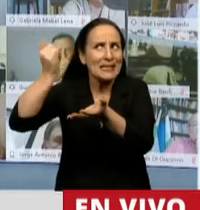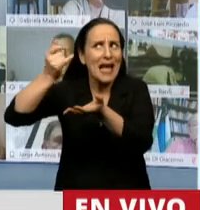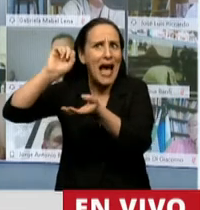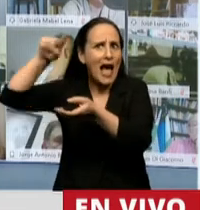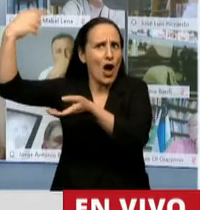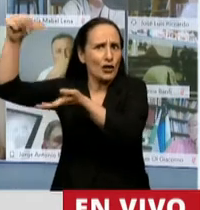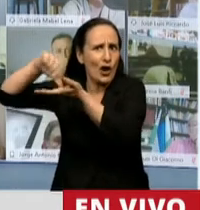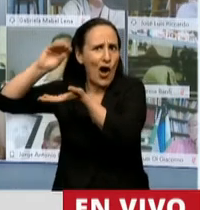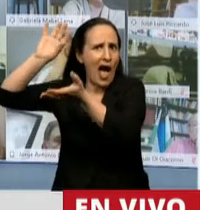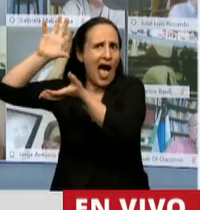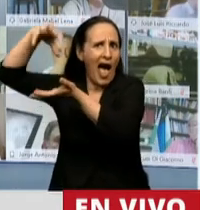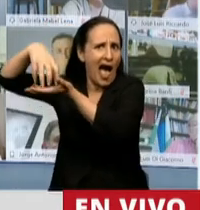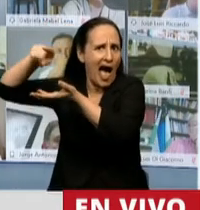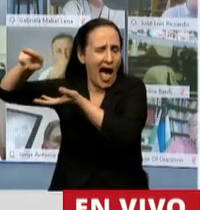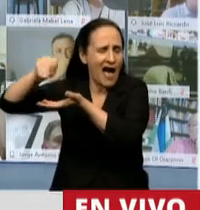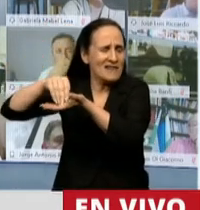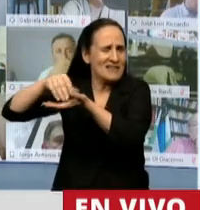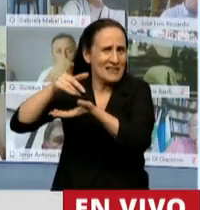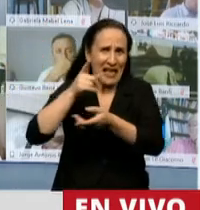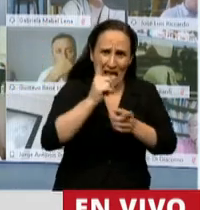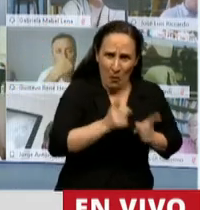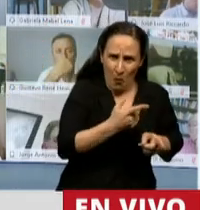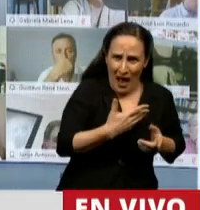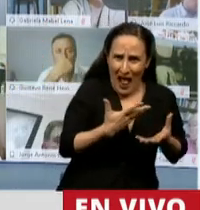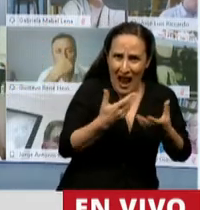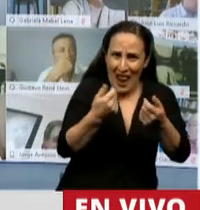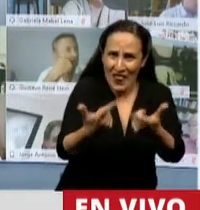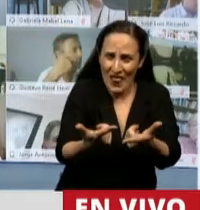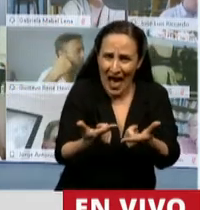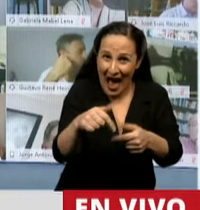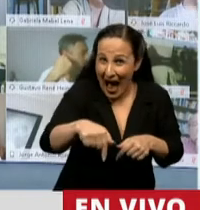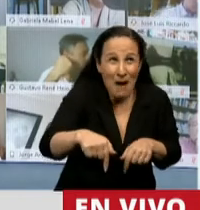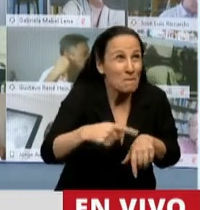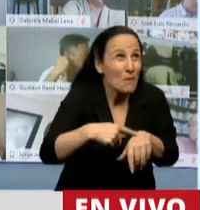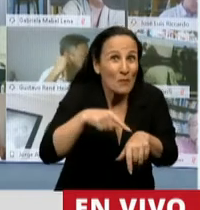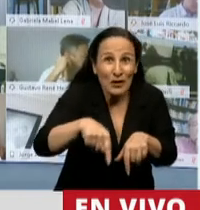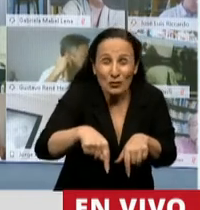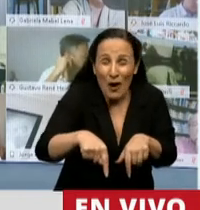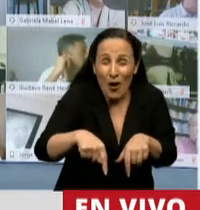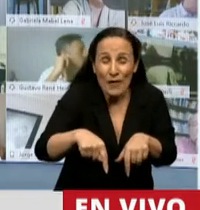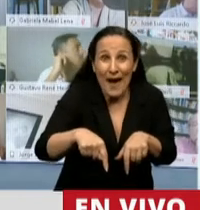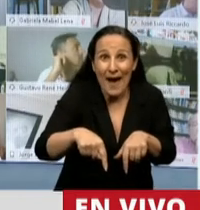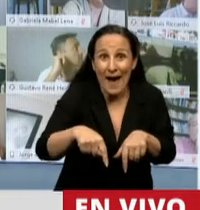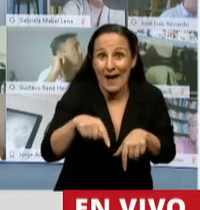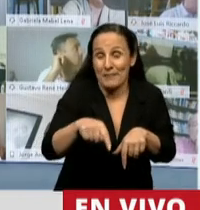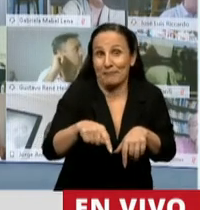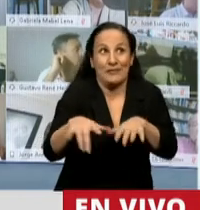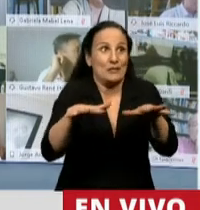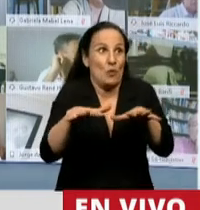condiciones y estuviera recibiendo algún tipo de ayuda en estos momentos, en este tiempo de